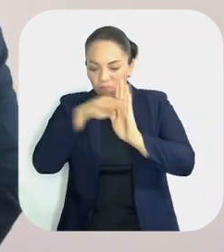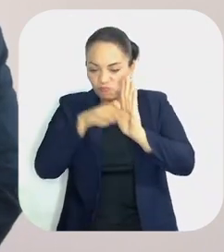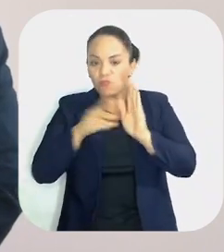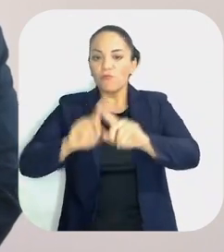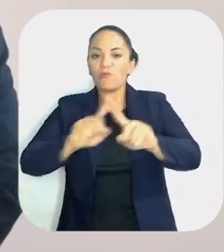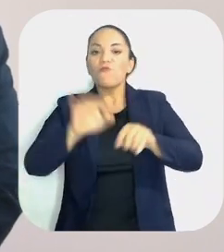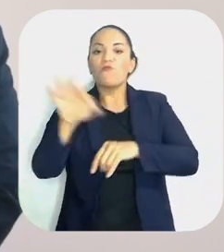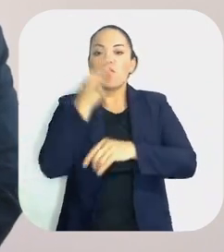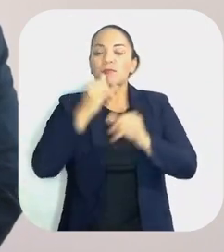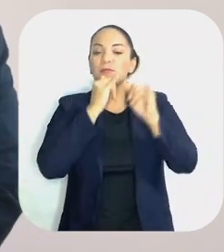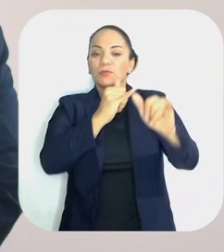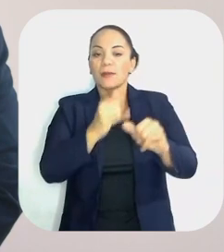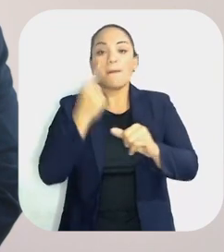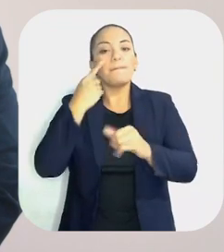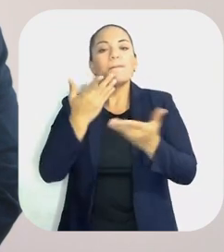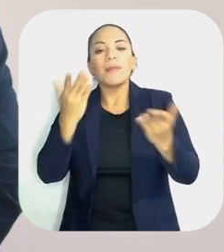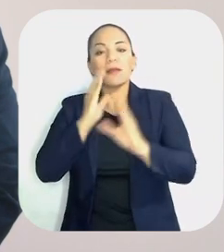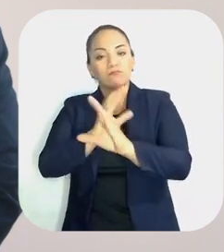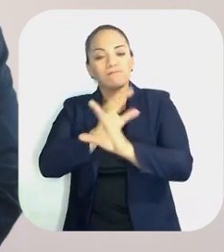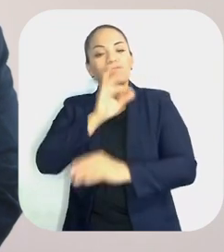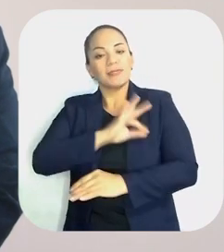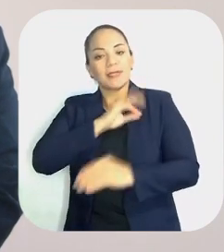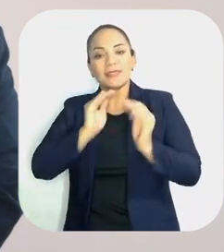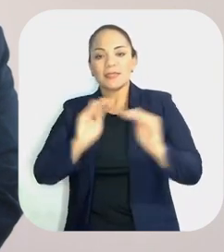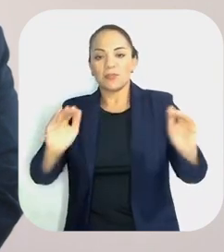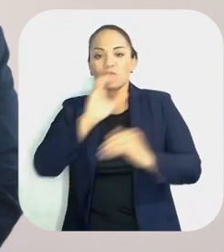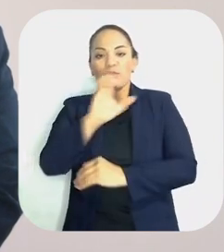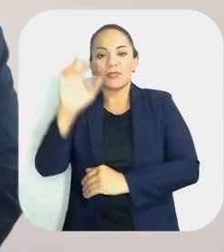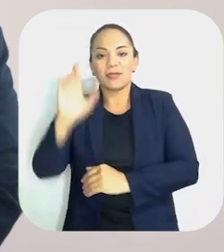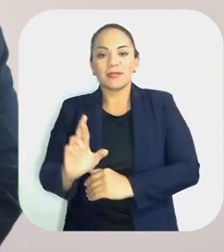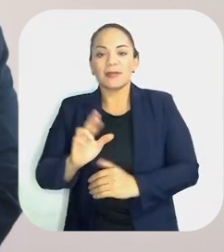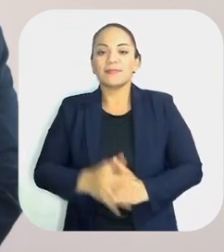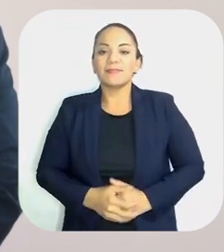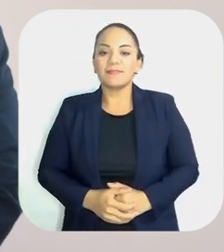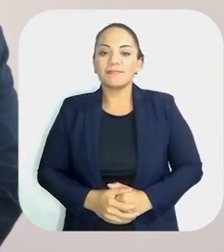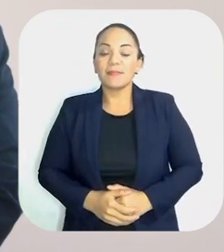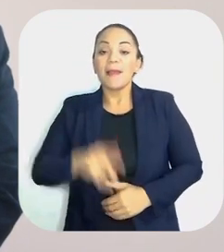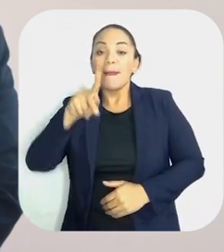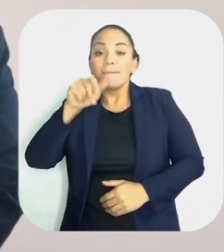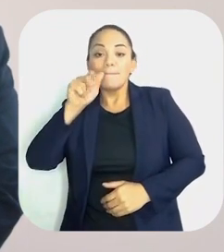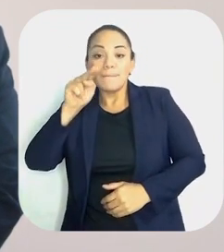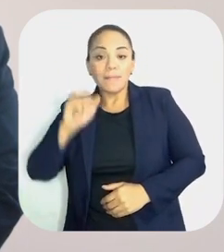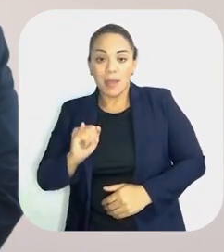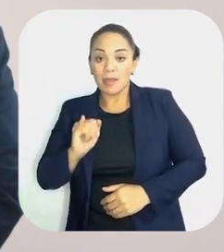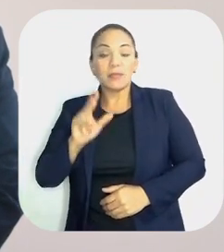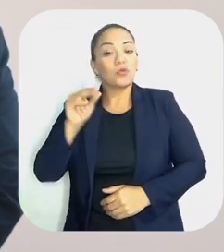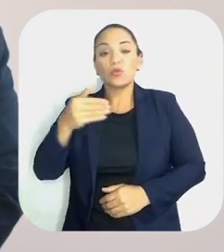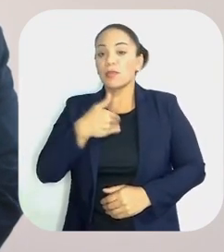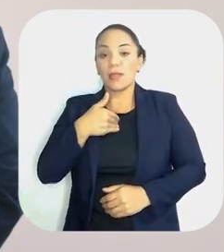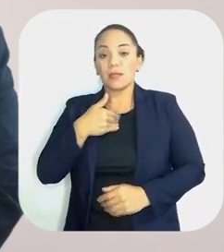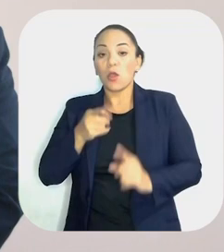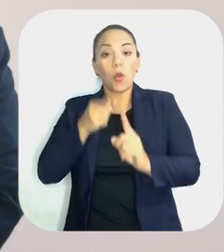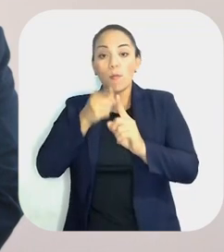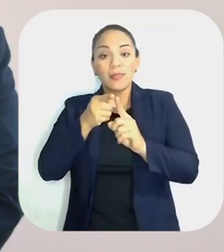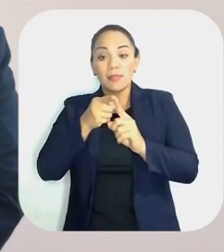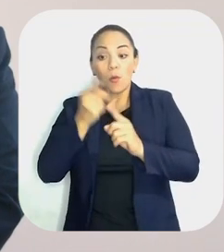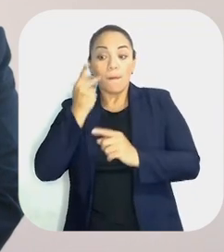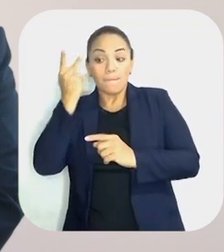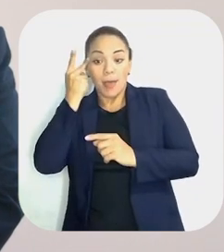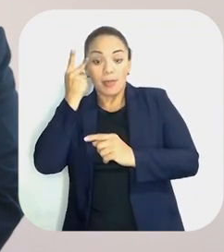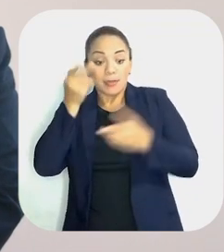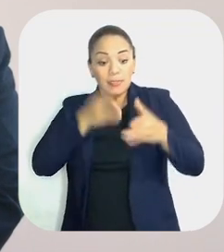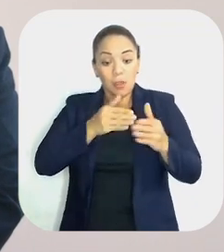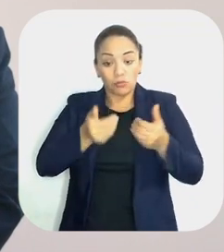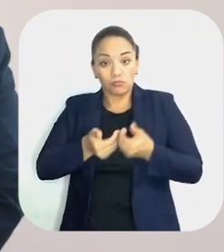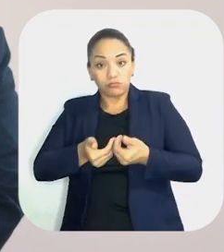que están dispuestos para ello, con el fin de preservar el bienestar de la niñez costarricense. El PANI no tiene el propósito de